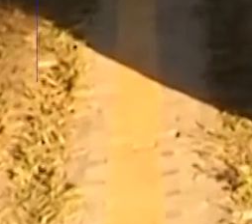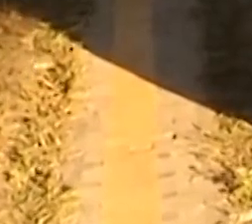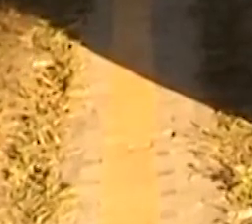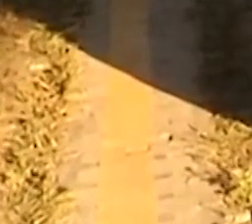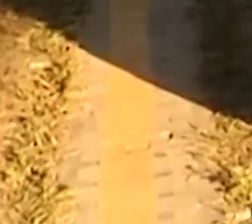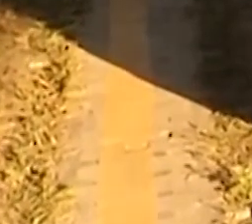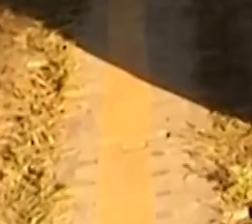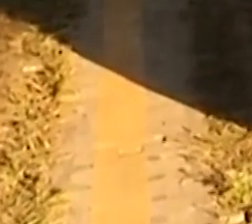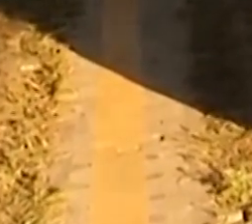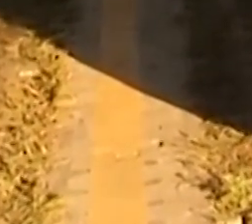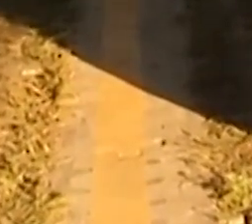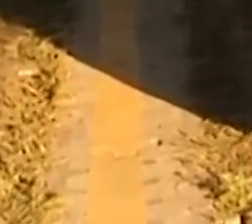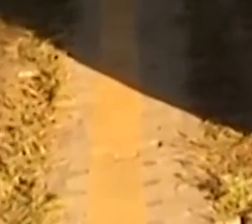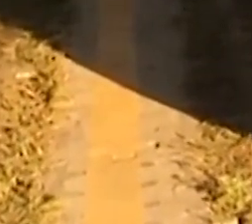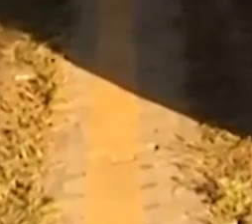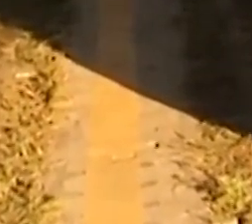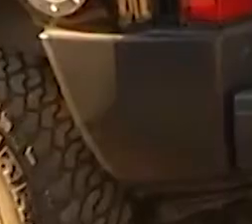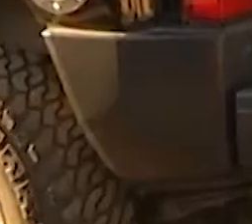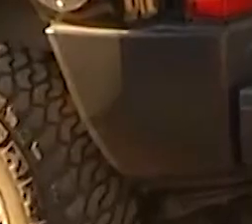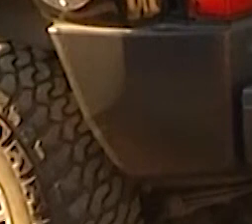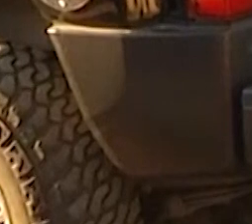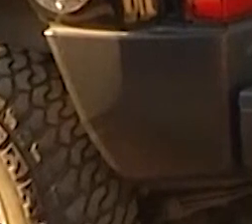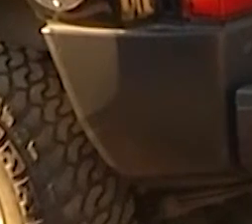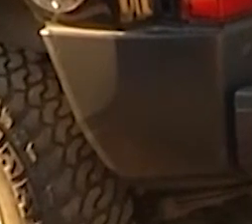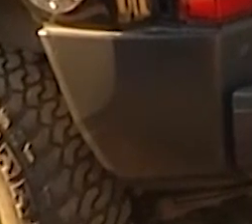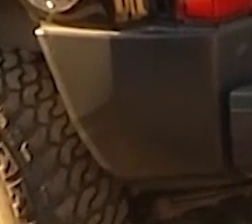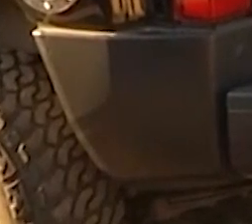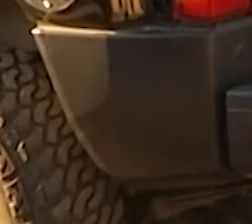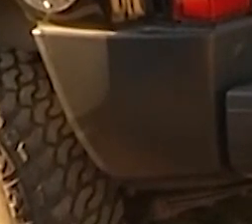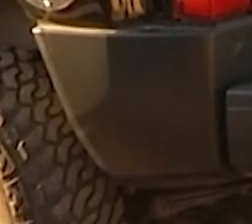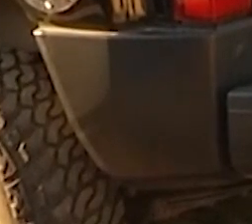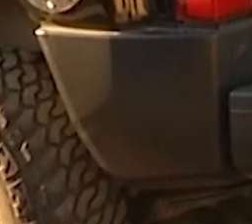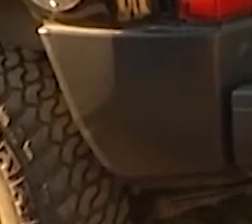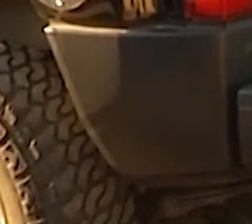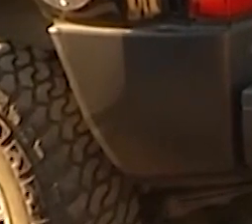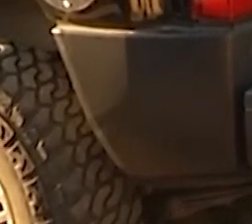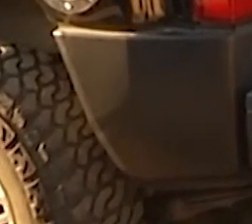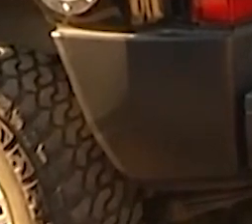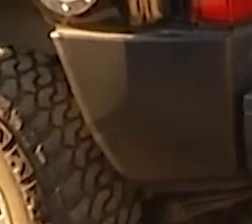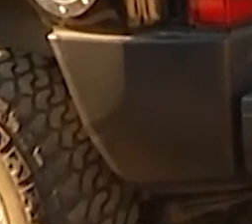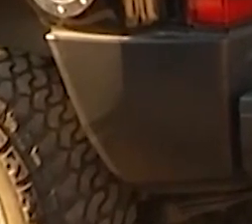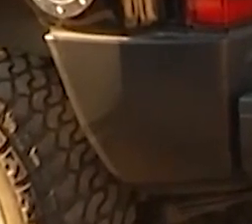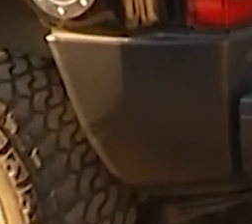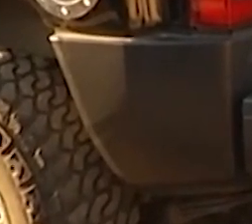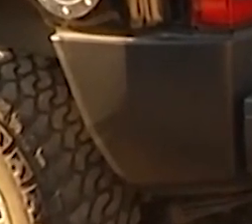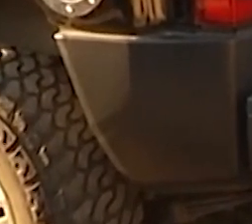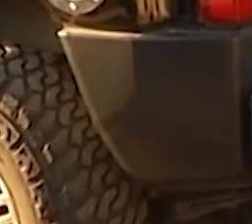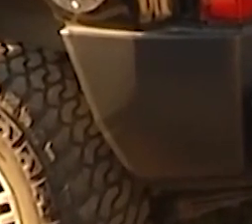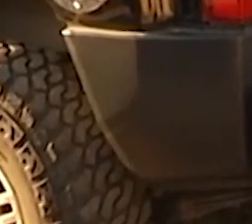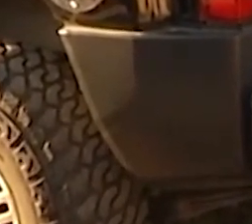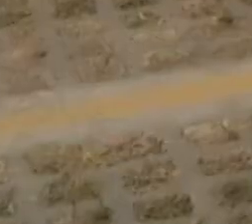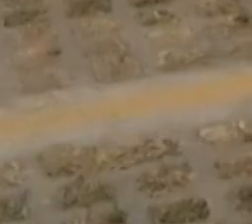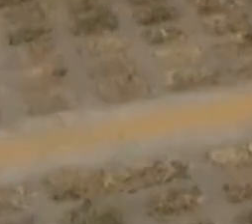manos del Estado en forma de abandono. Esta iniciativa de ley fue presentada por el partido Gana. Y lo segundo